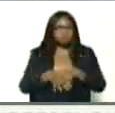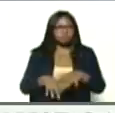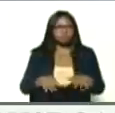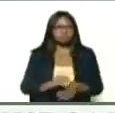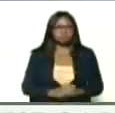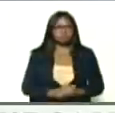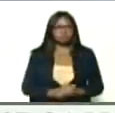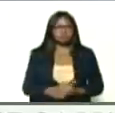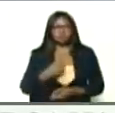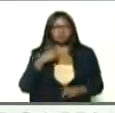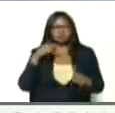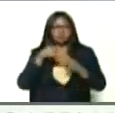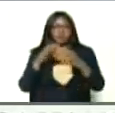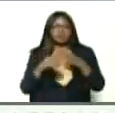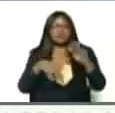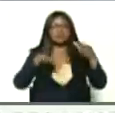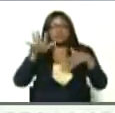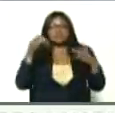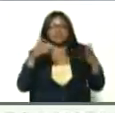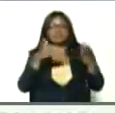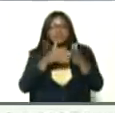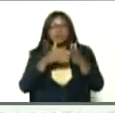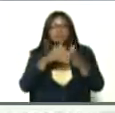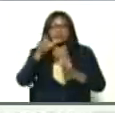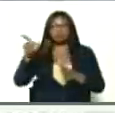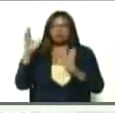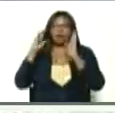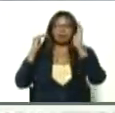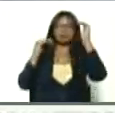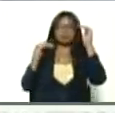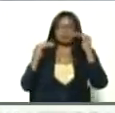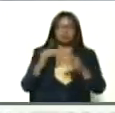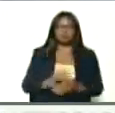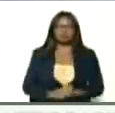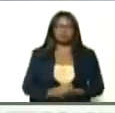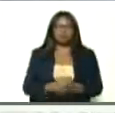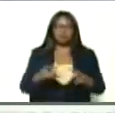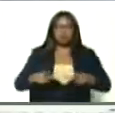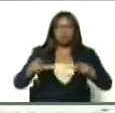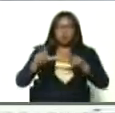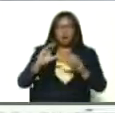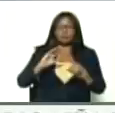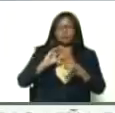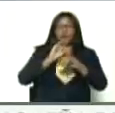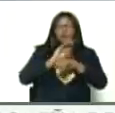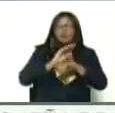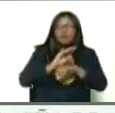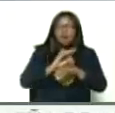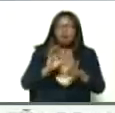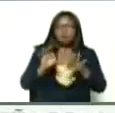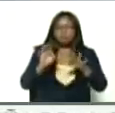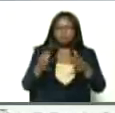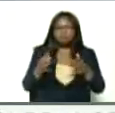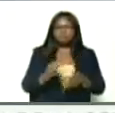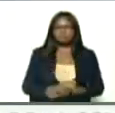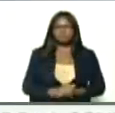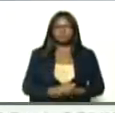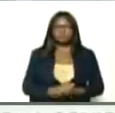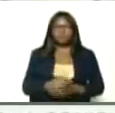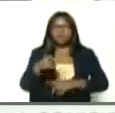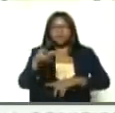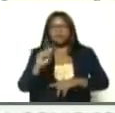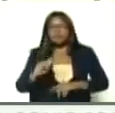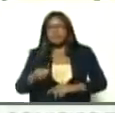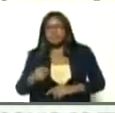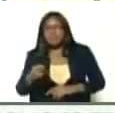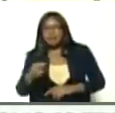llegamos a tener hasta 15.000, 15.000 venezolanos y venezolanas en el pase de San Antonio del